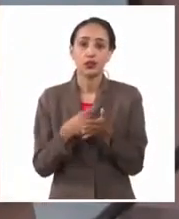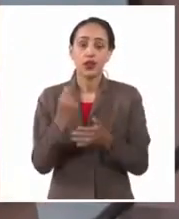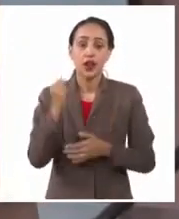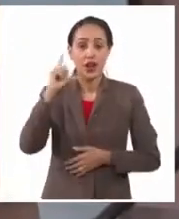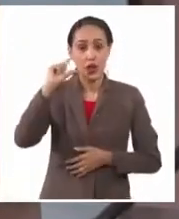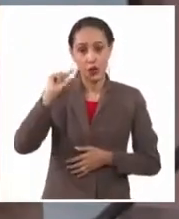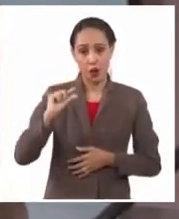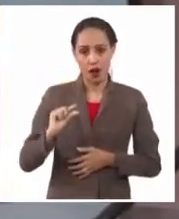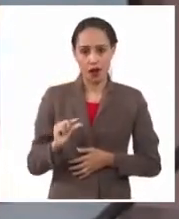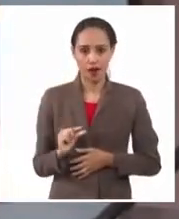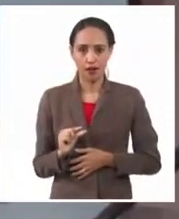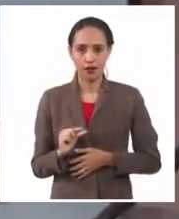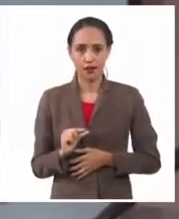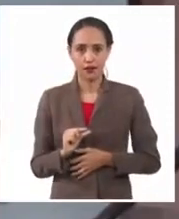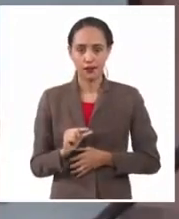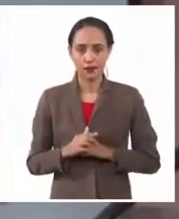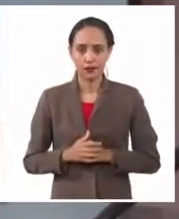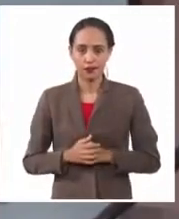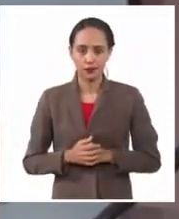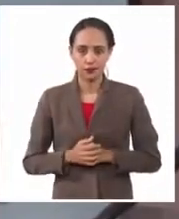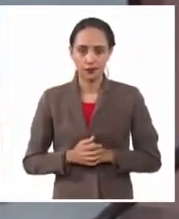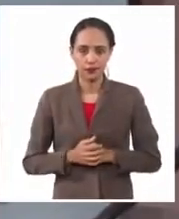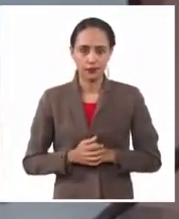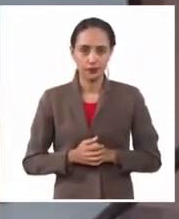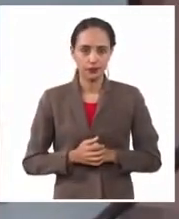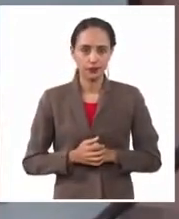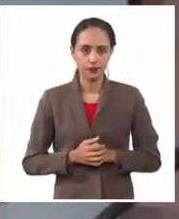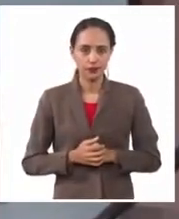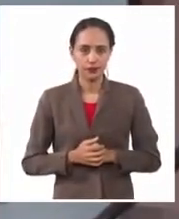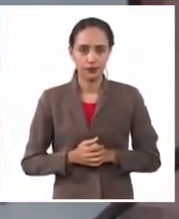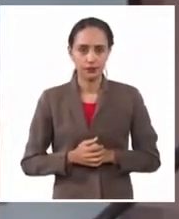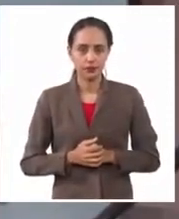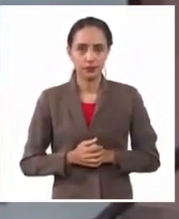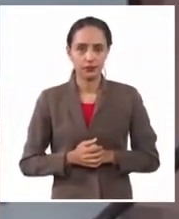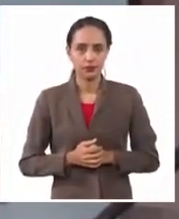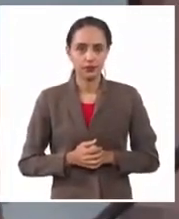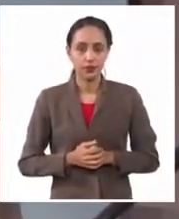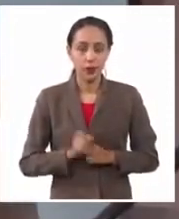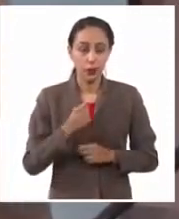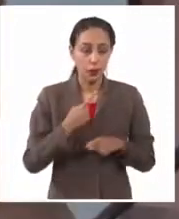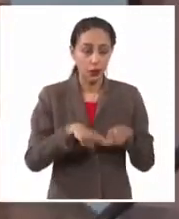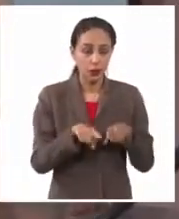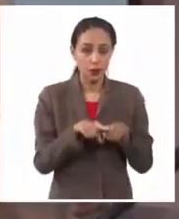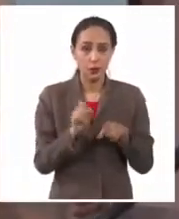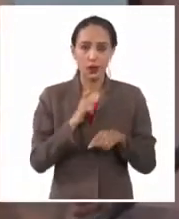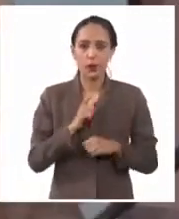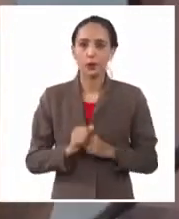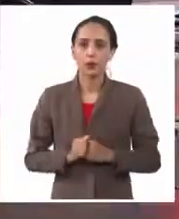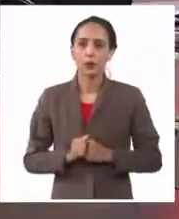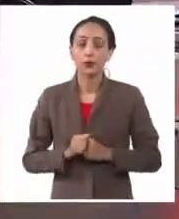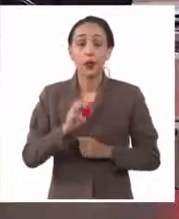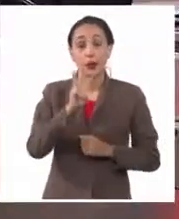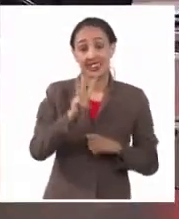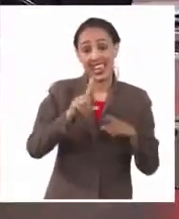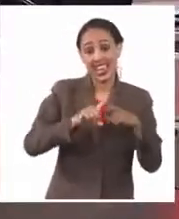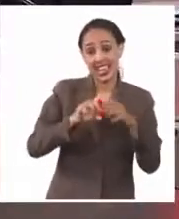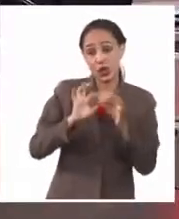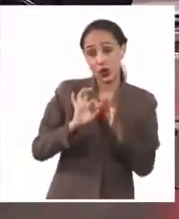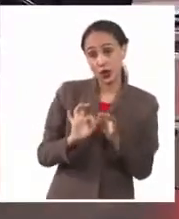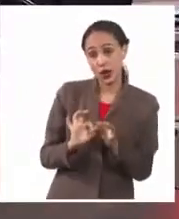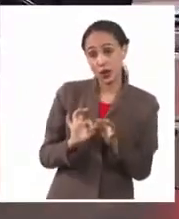restantes, es decir, por los restantes, por el restante equivalente. Estamos hablando de 3 kilogramos, ¿no? Por